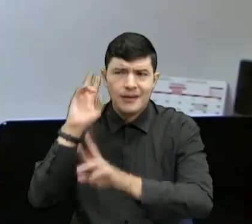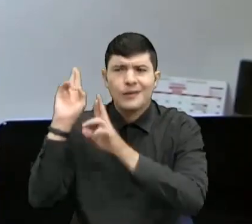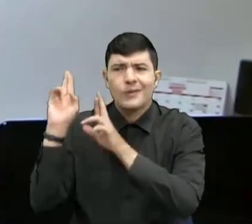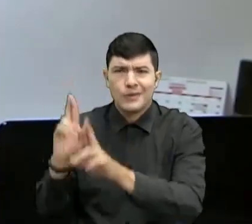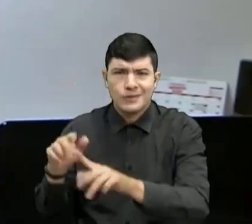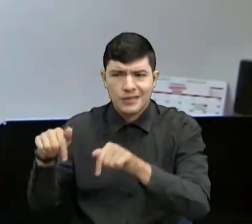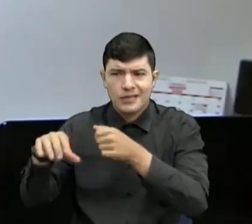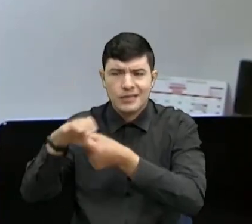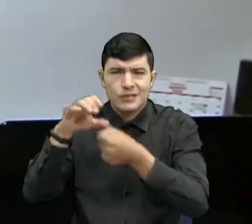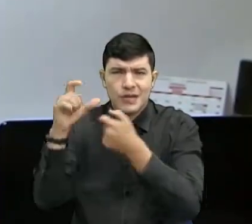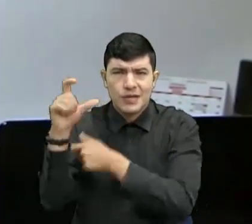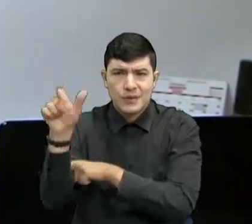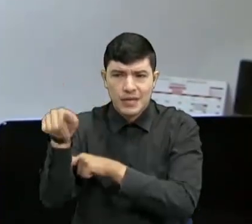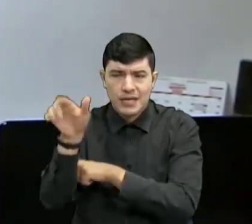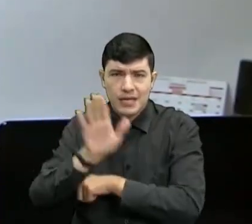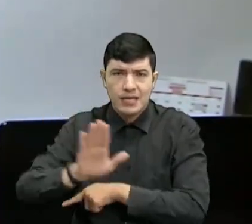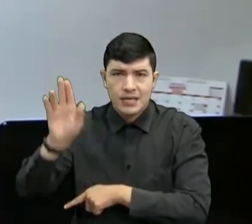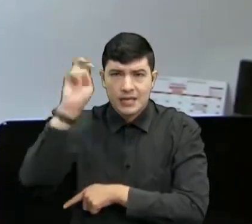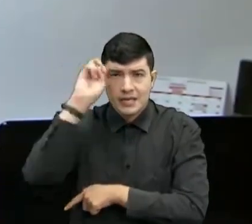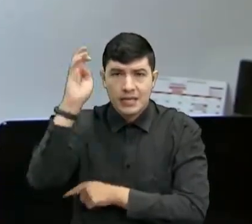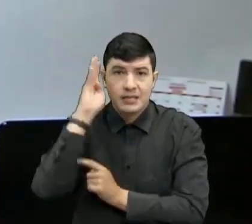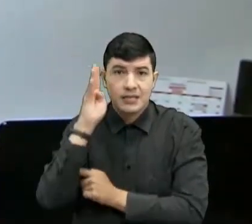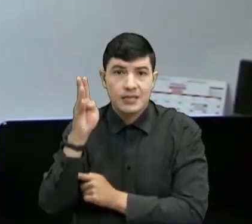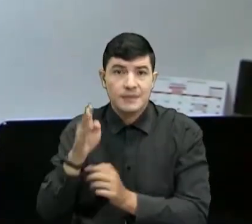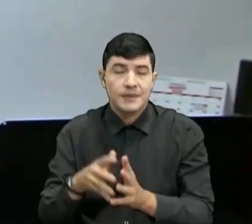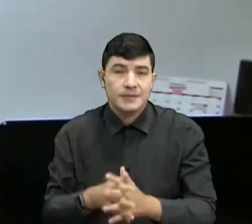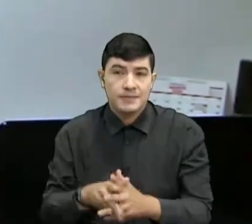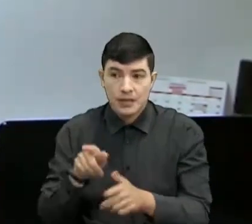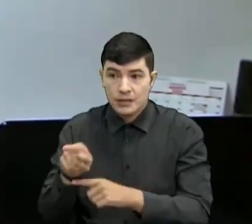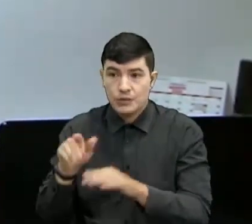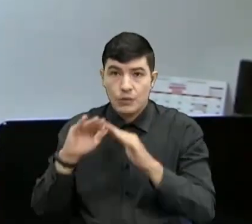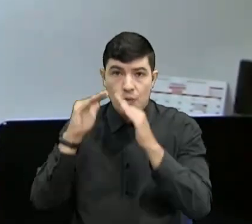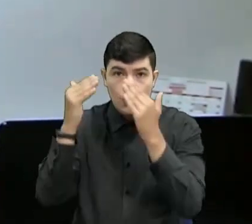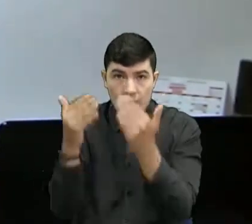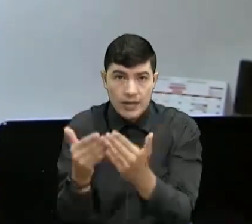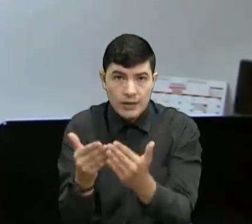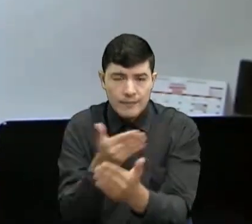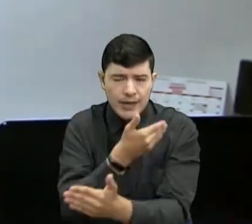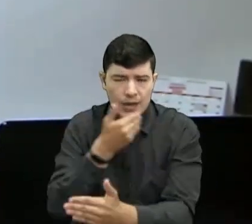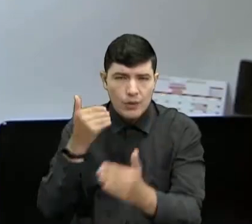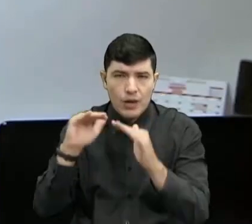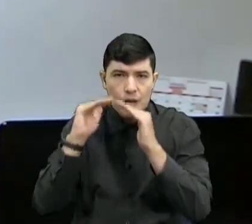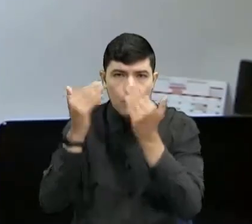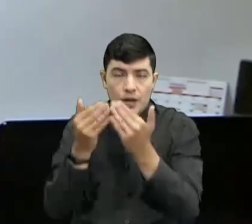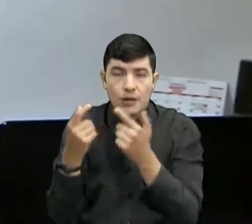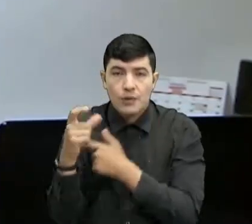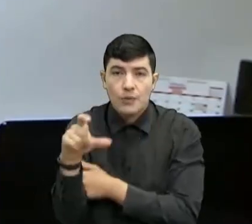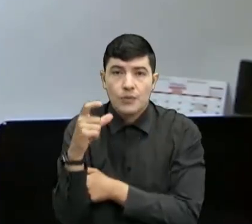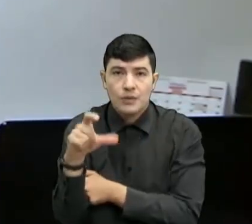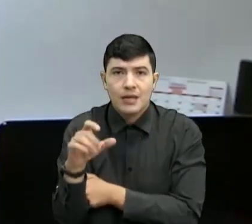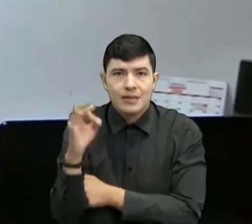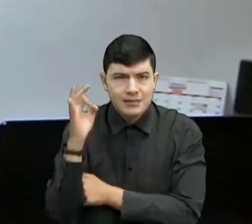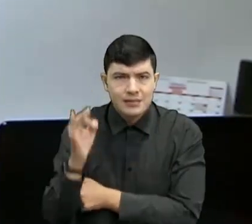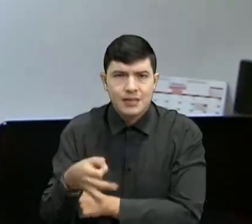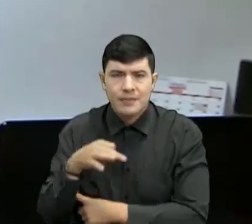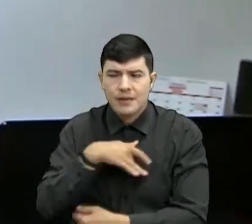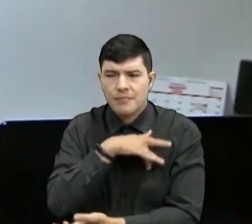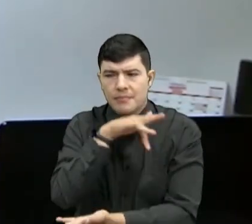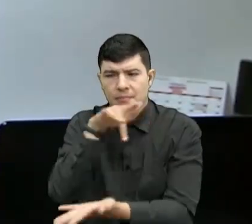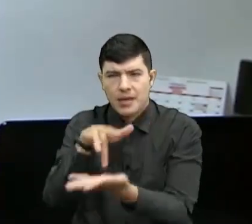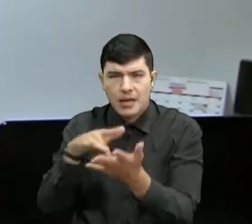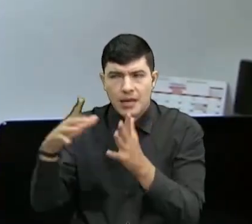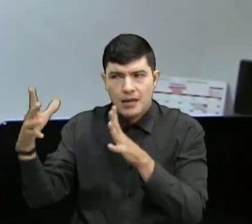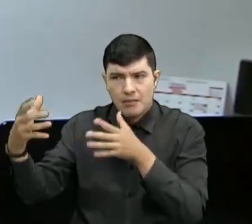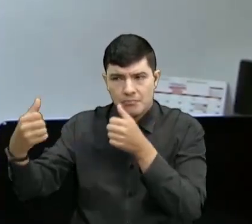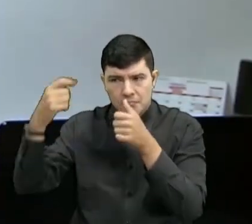en Cúcuta, en el norte de Santander. Los colegios, los mejores colegios de Cúcuta se han acercado a